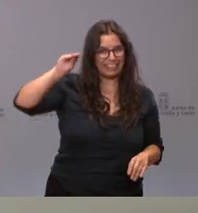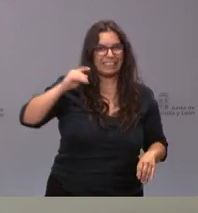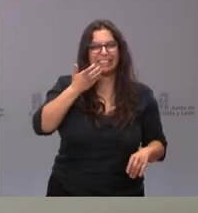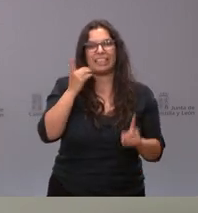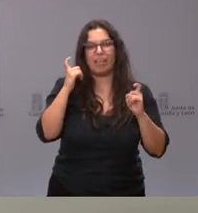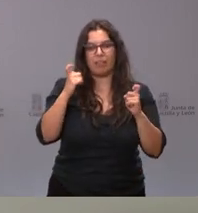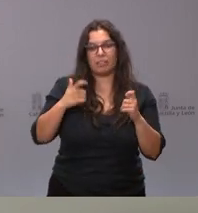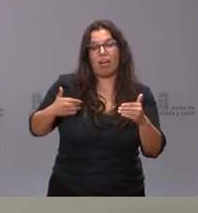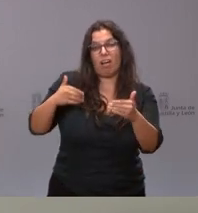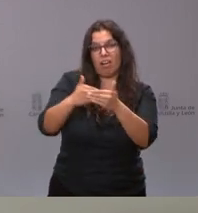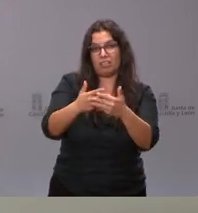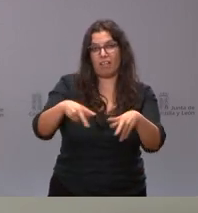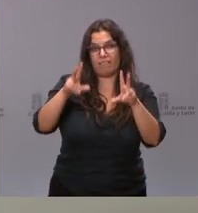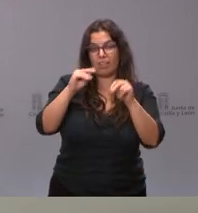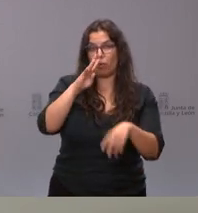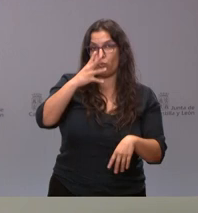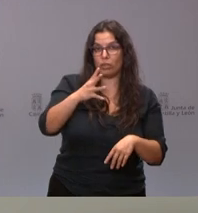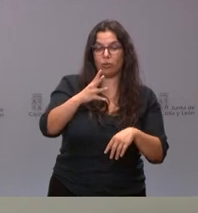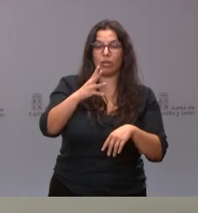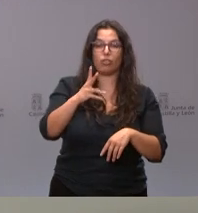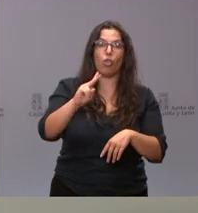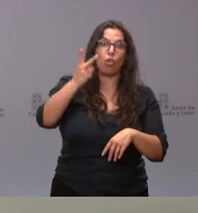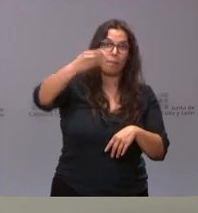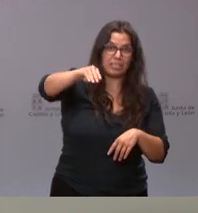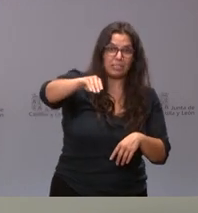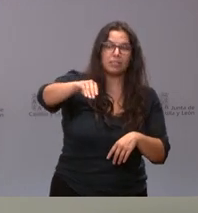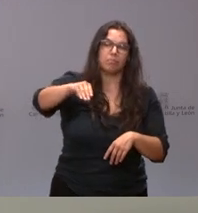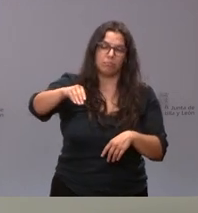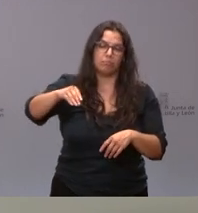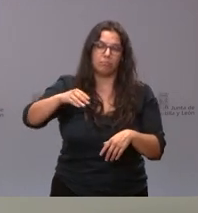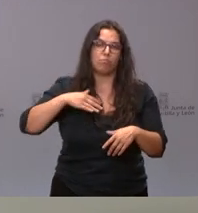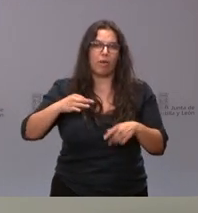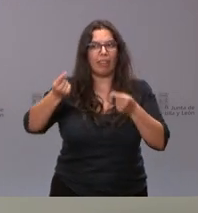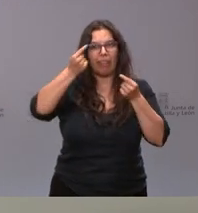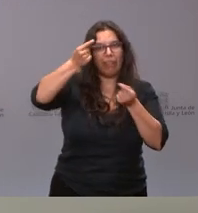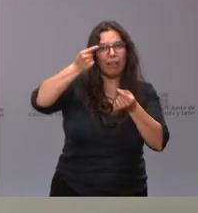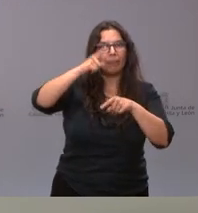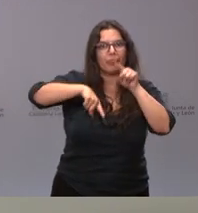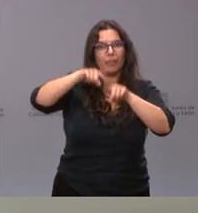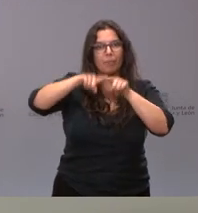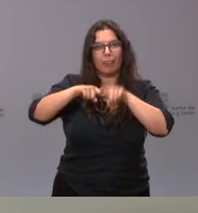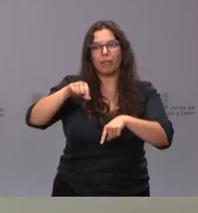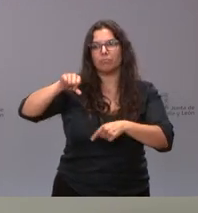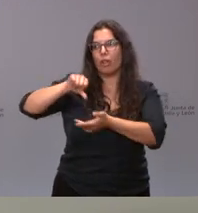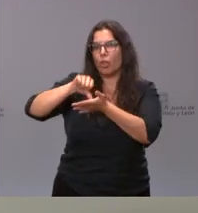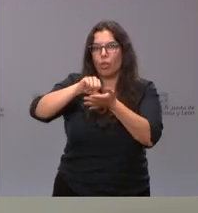durante el periodo de vigencia del contrato, esos cuatro años más dos de prórroga, pues irán pudiendo concretar localidades,